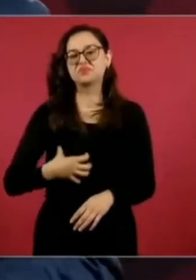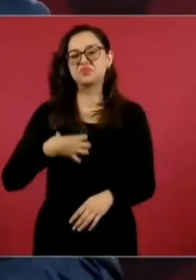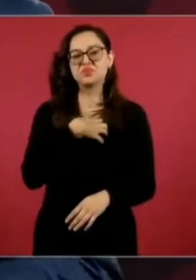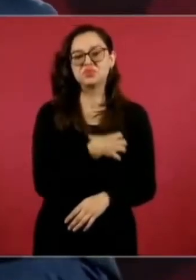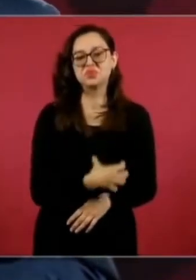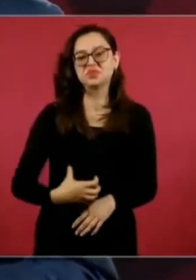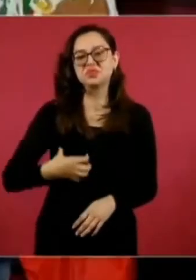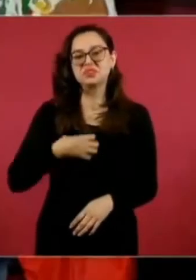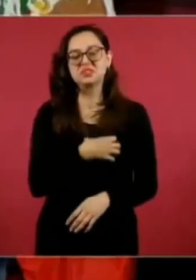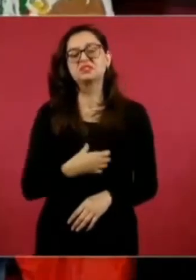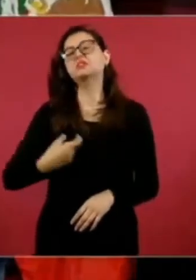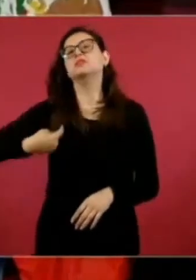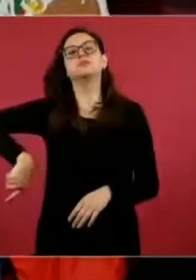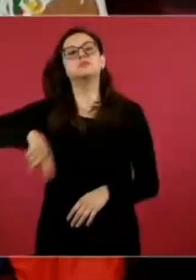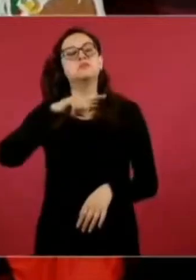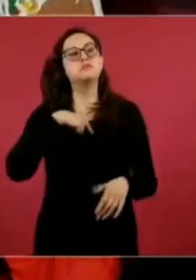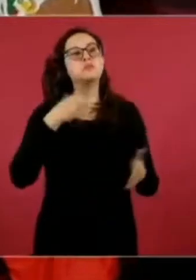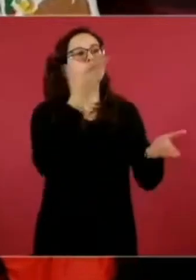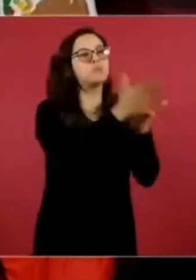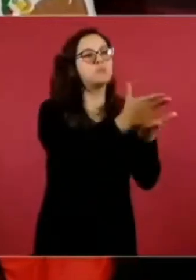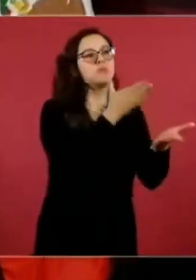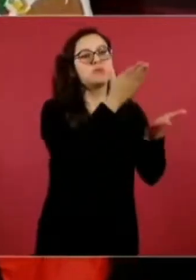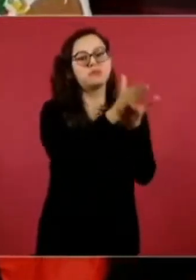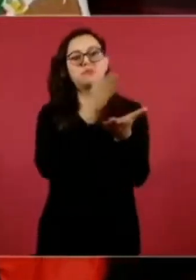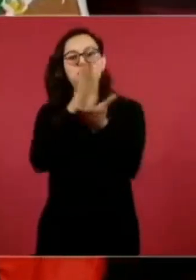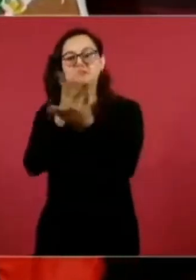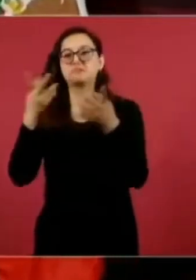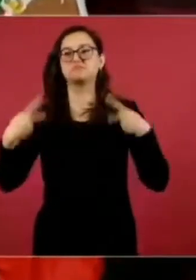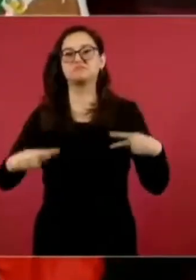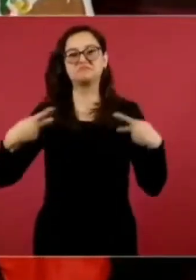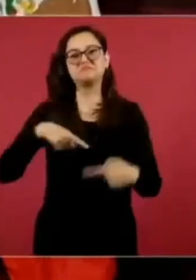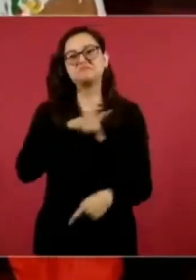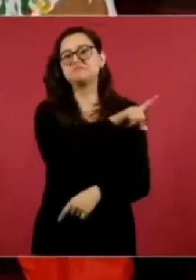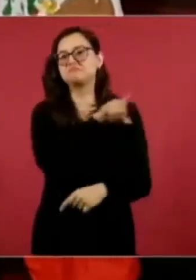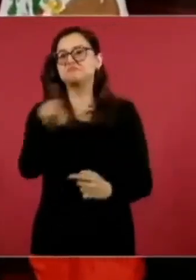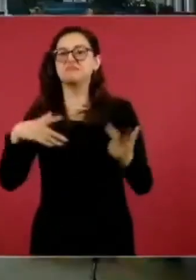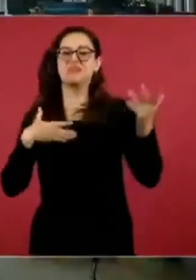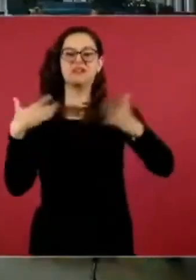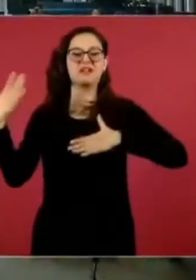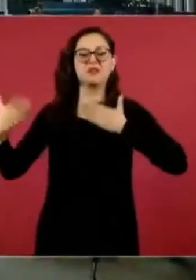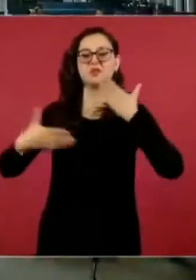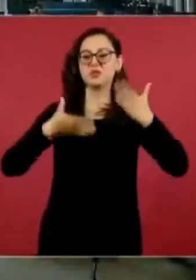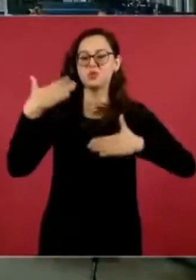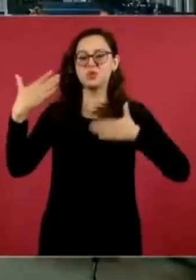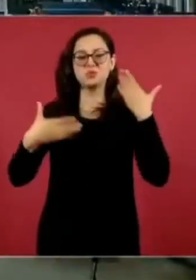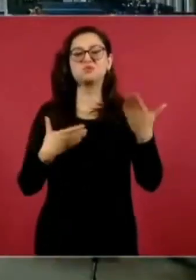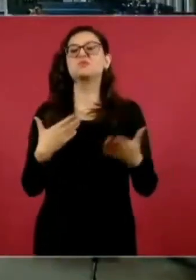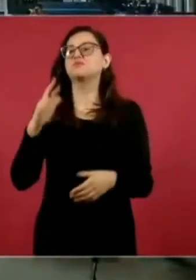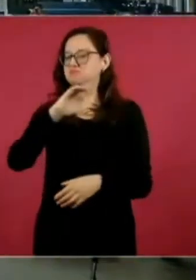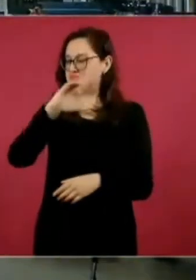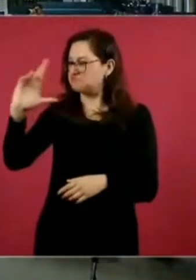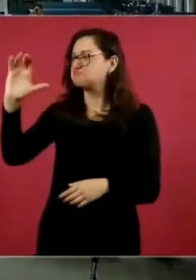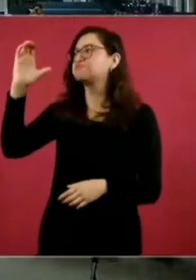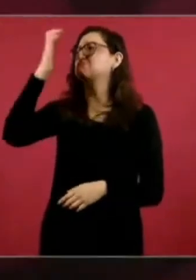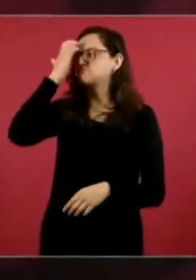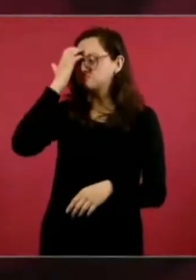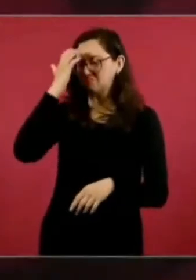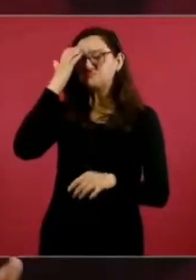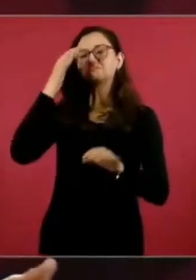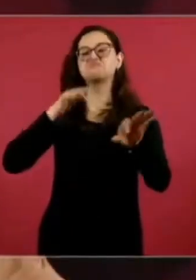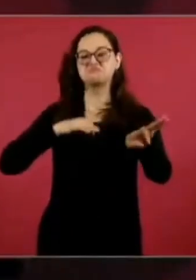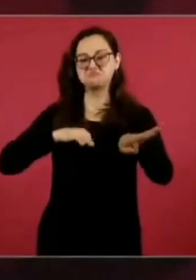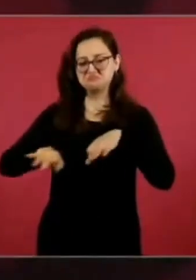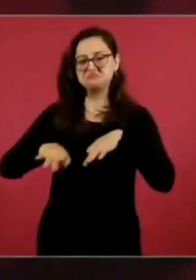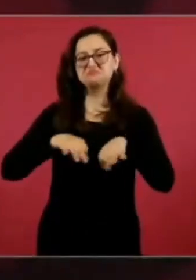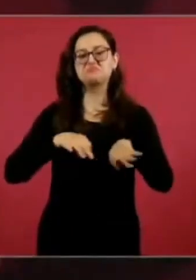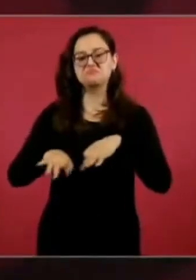quiera que vamos la gente reconoce lo que se ha hecho y claro